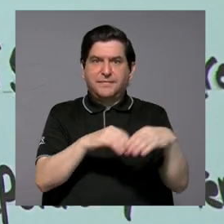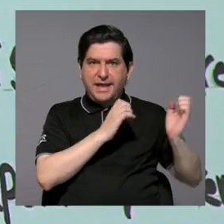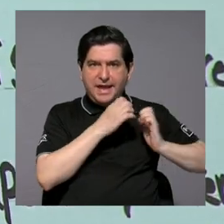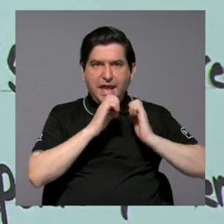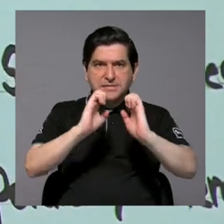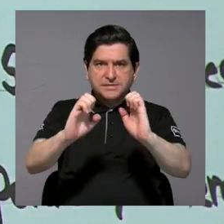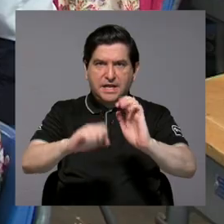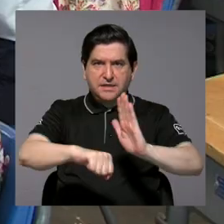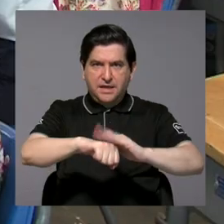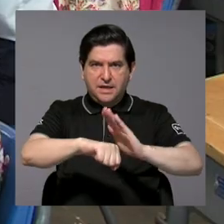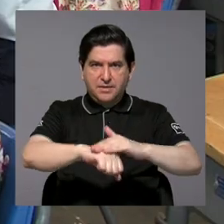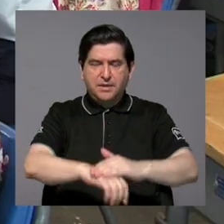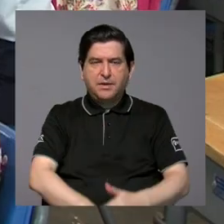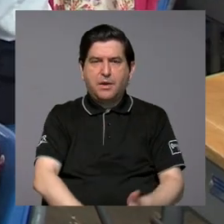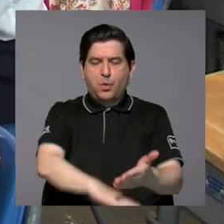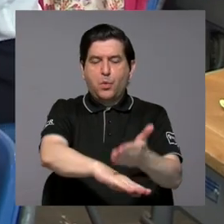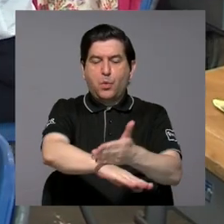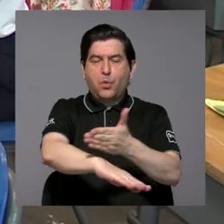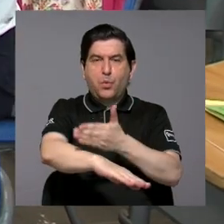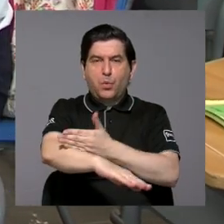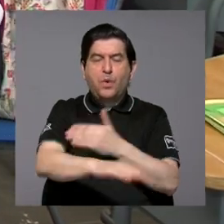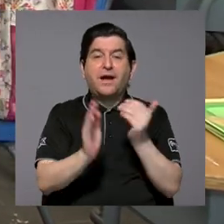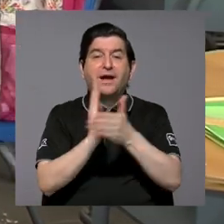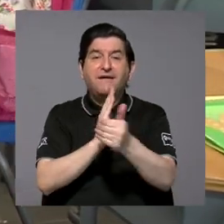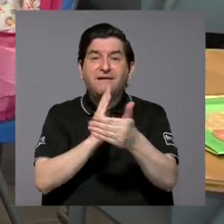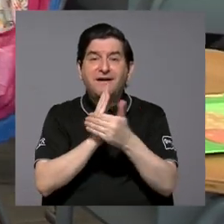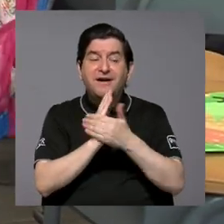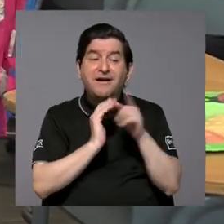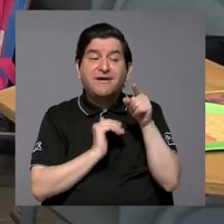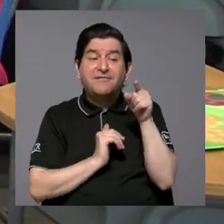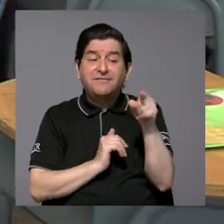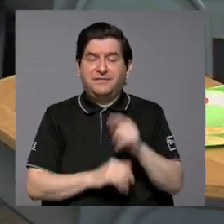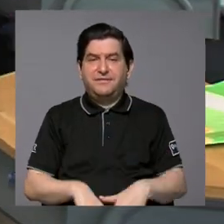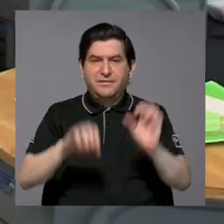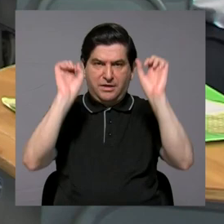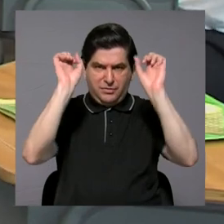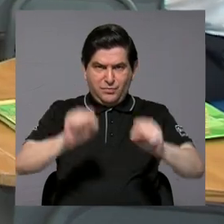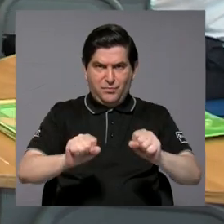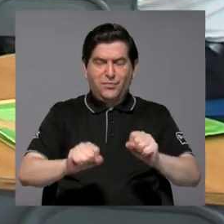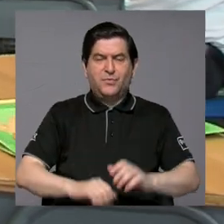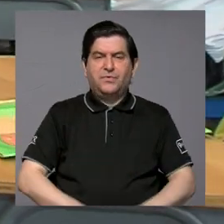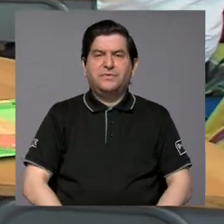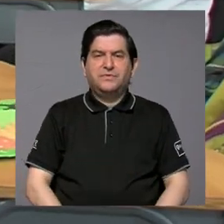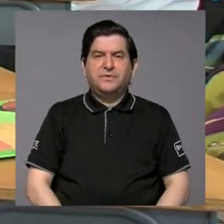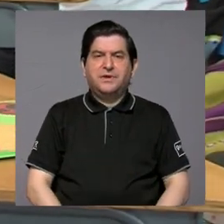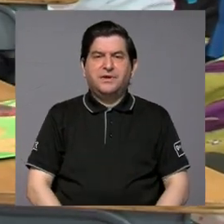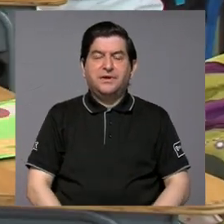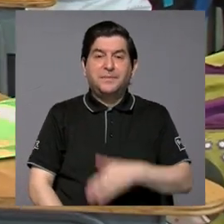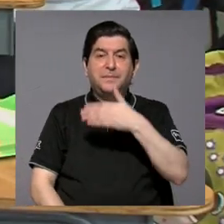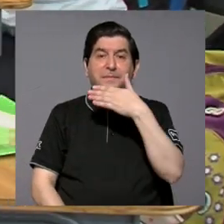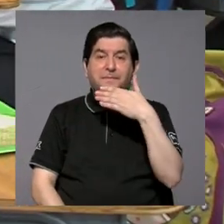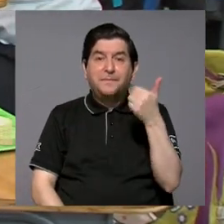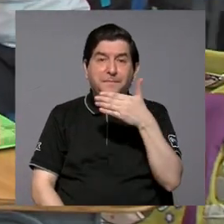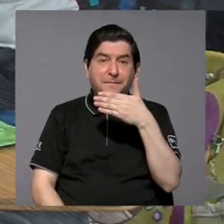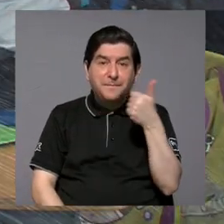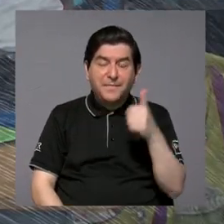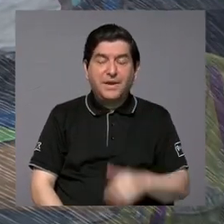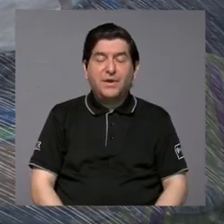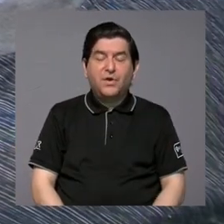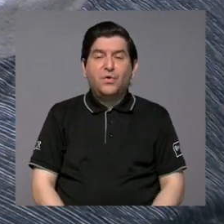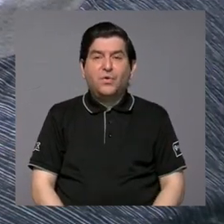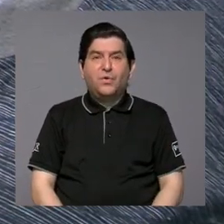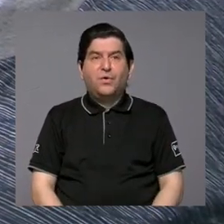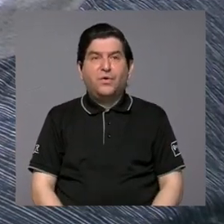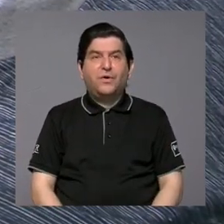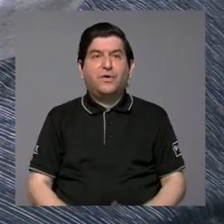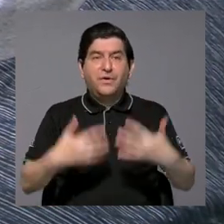estrategia que permita mejorar esas capacidades para poder generar mejores, para poder atraer, perdón,